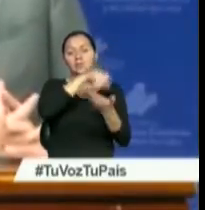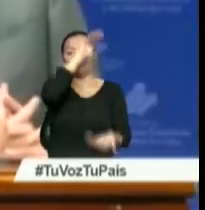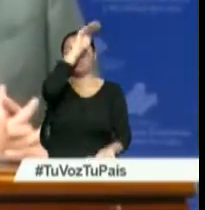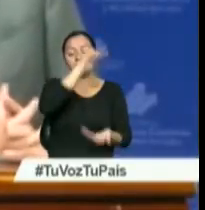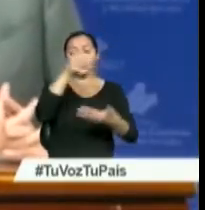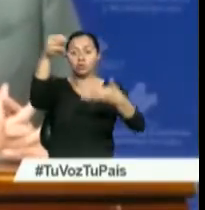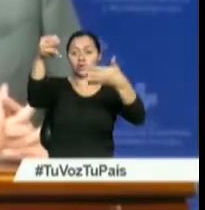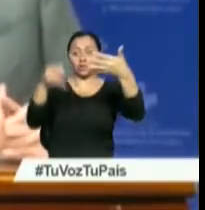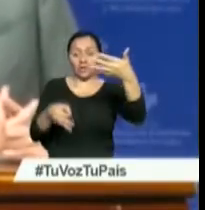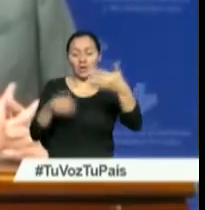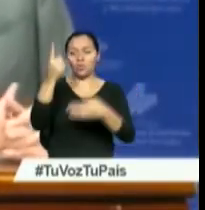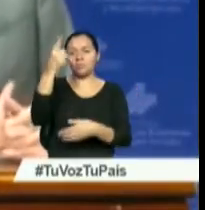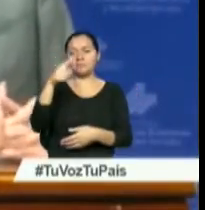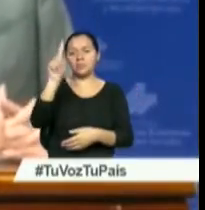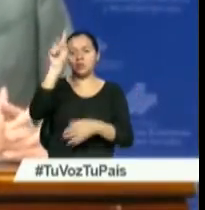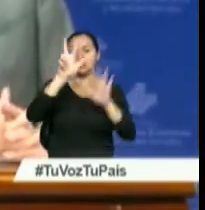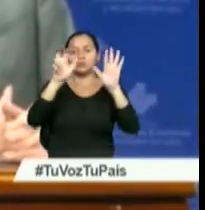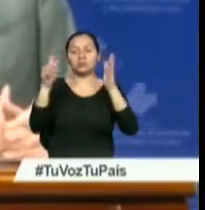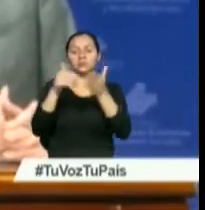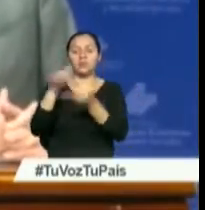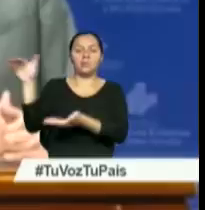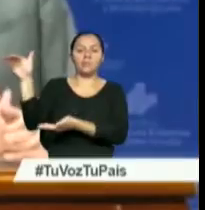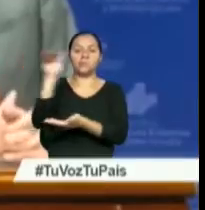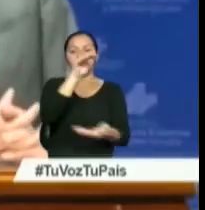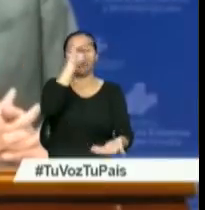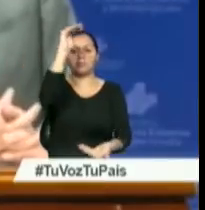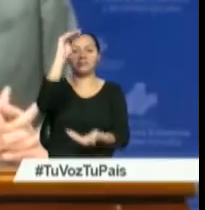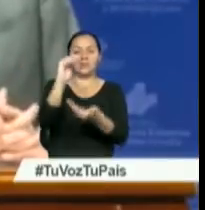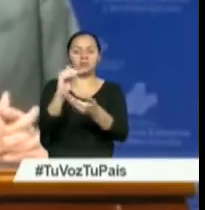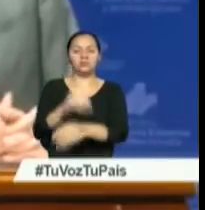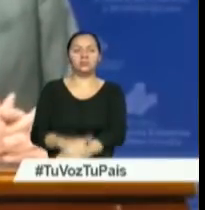.800.000 barriles de reducción